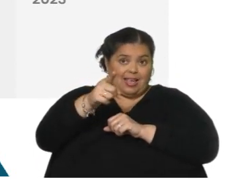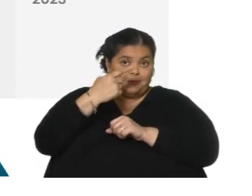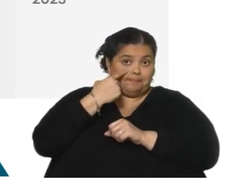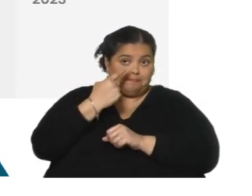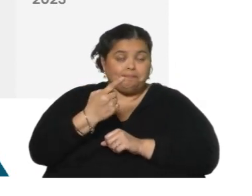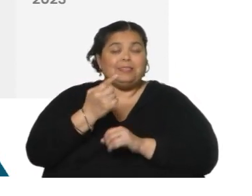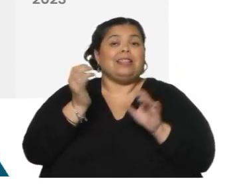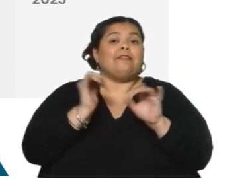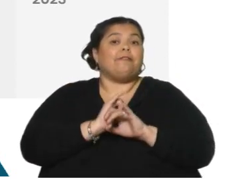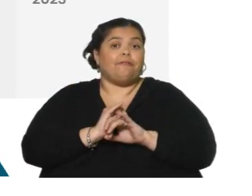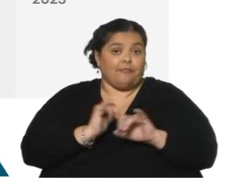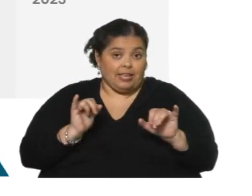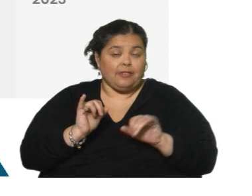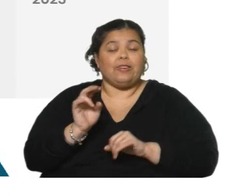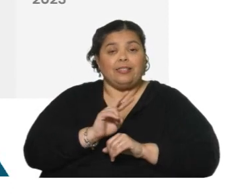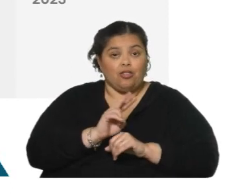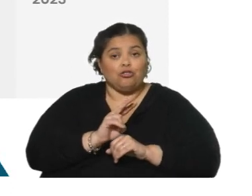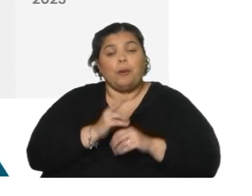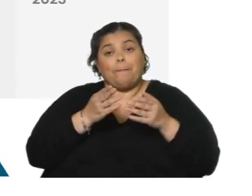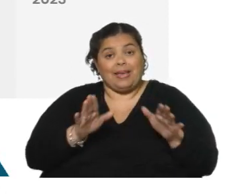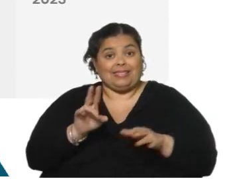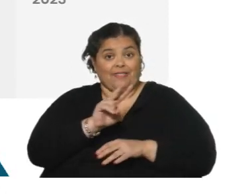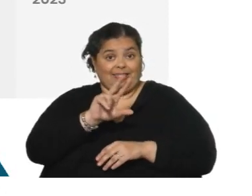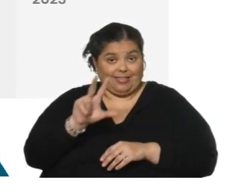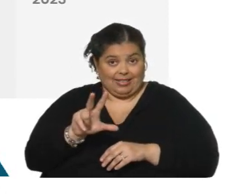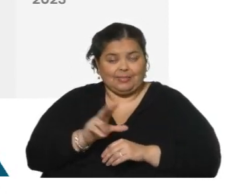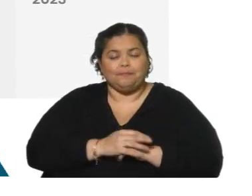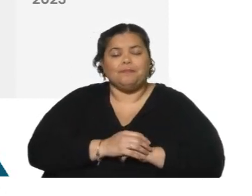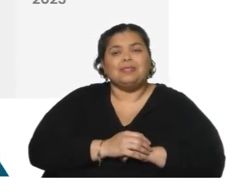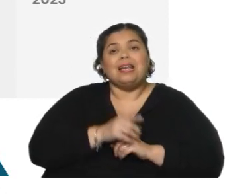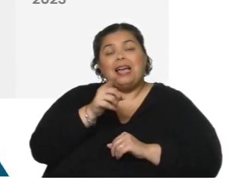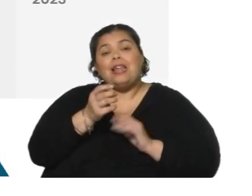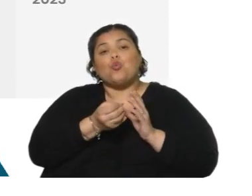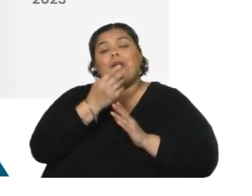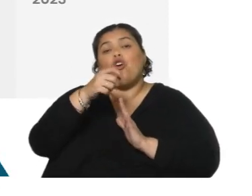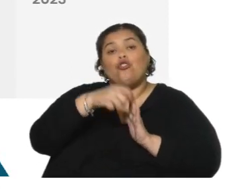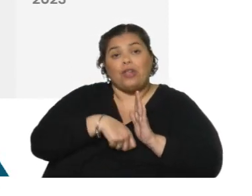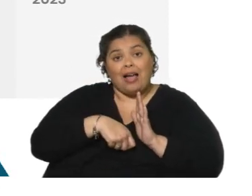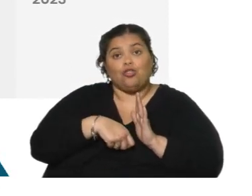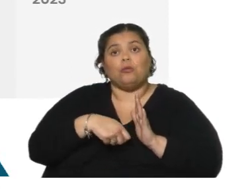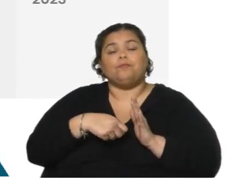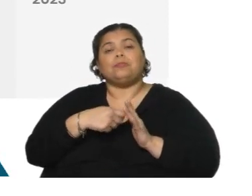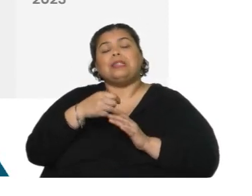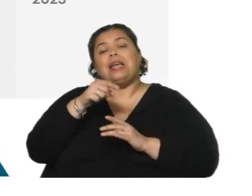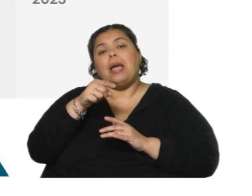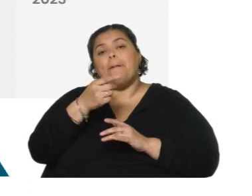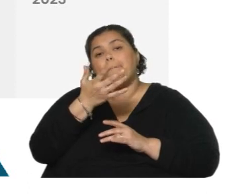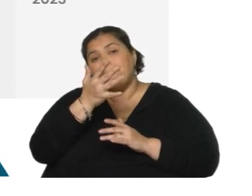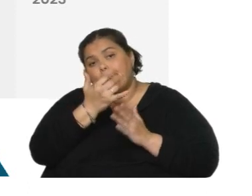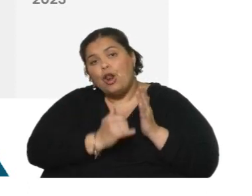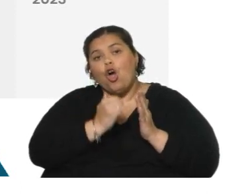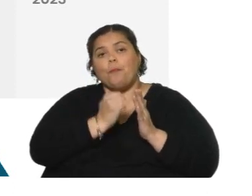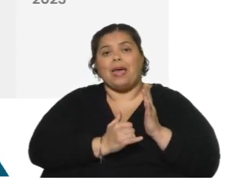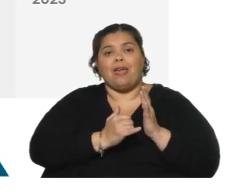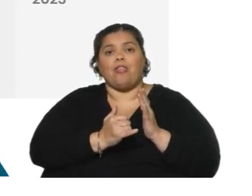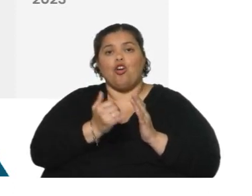2022 y arranque 2023, acá lo vemos en la gráfica, los nuevos contratos comenzaron a darse en promedio en